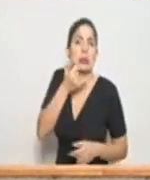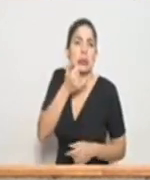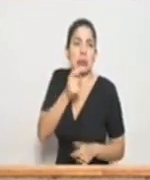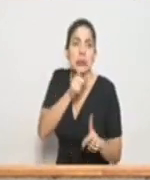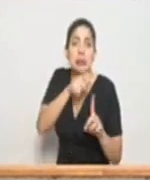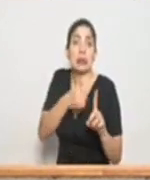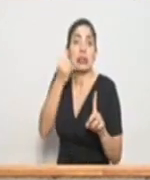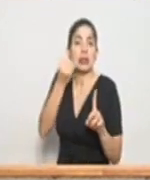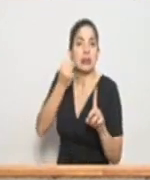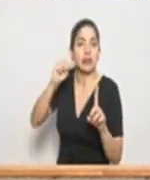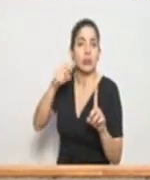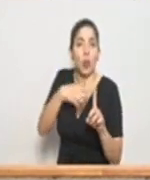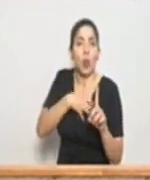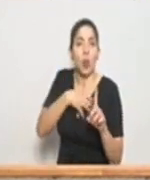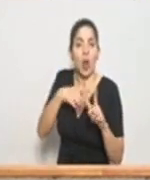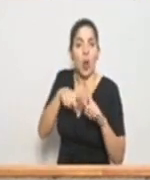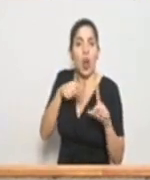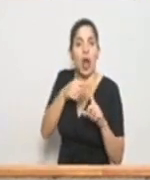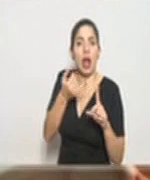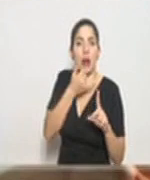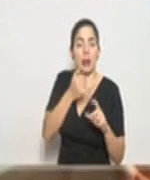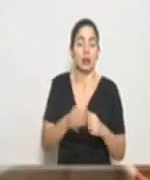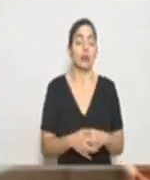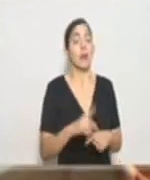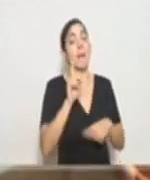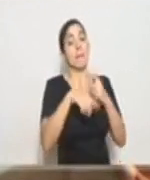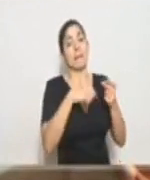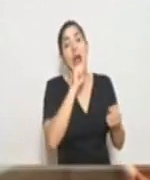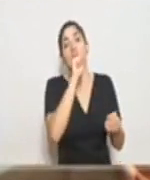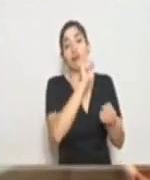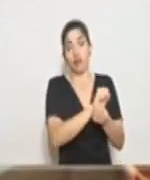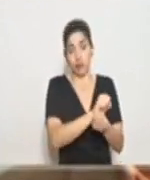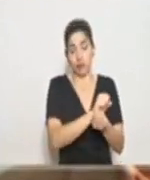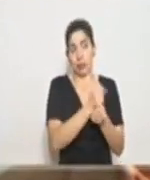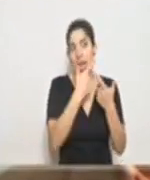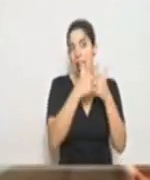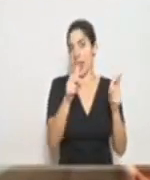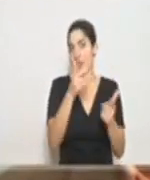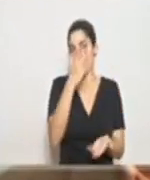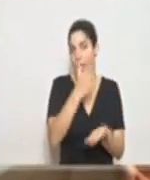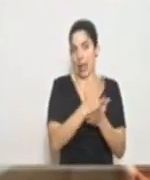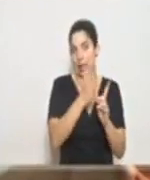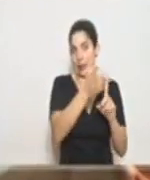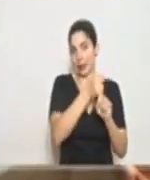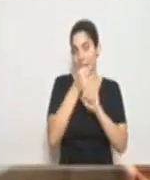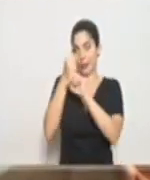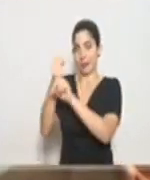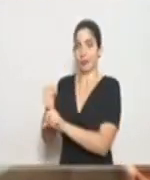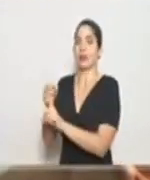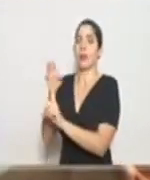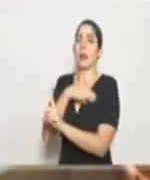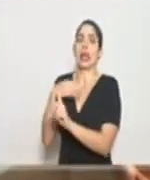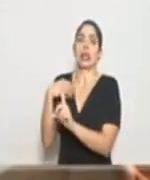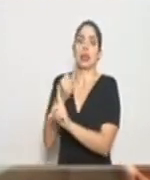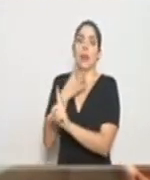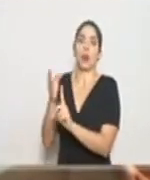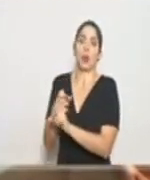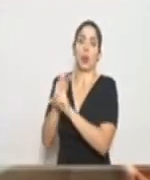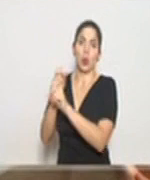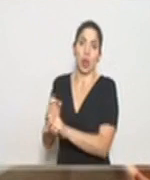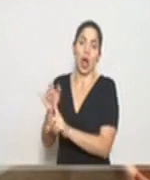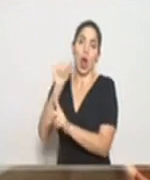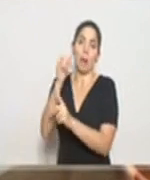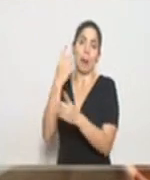esos dueños de locales van a ser detenidas privadas de su libertad y presentadas al ministerio público como